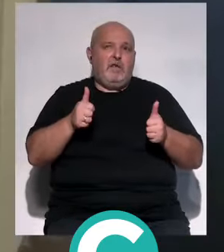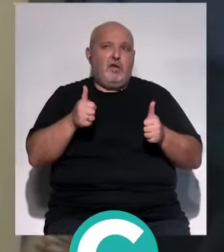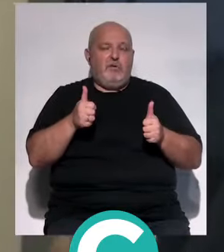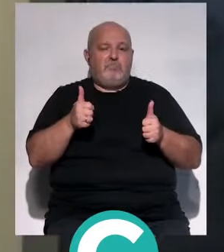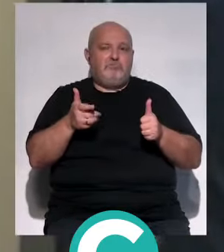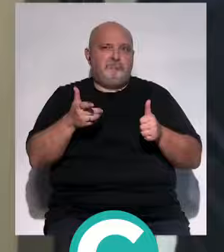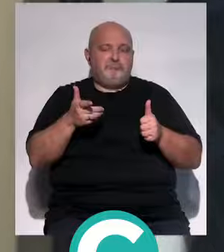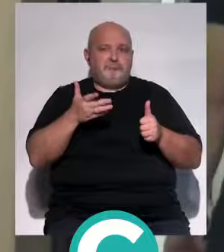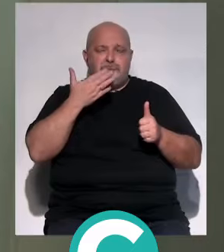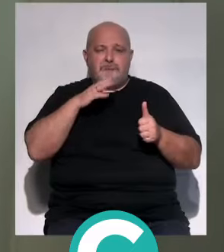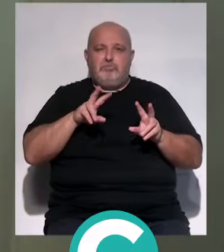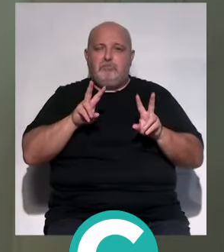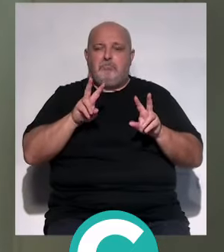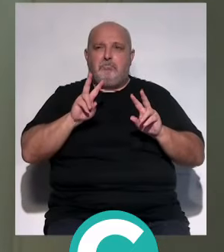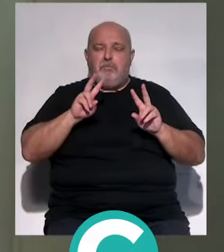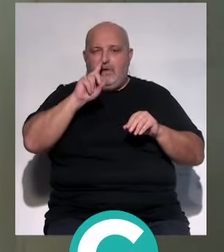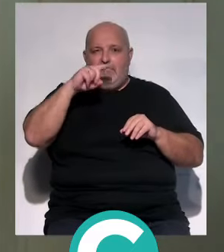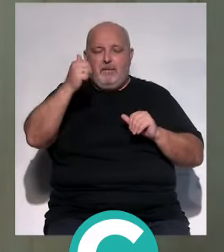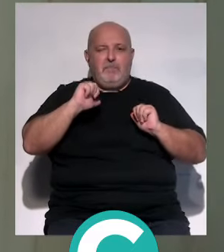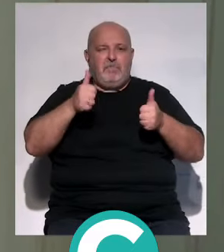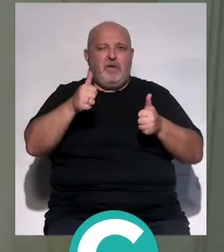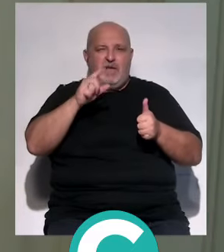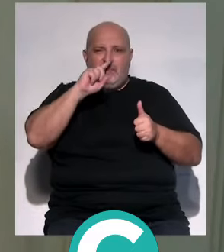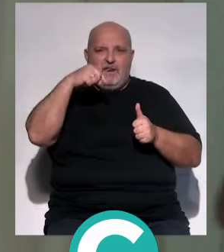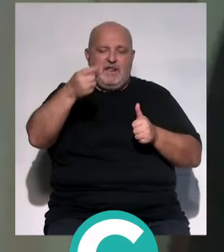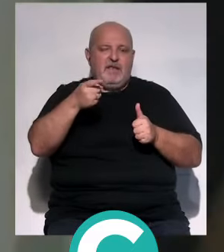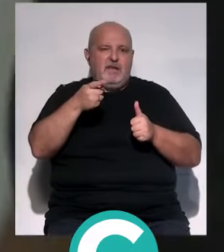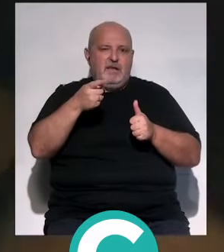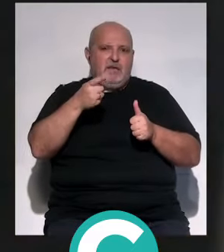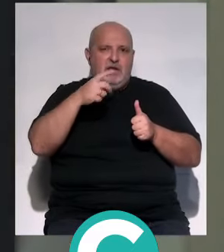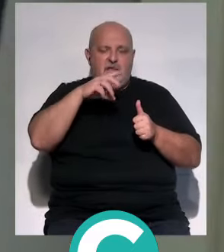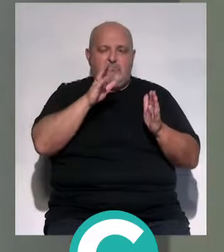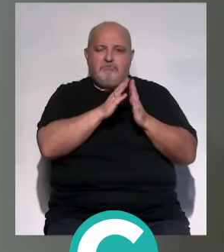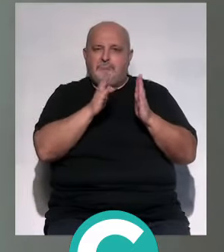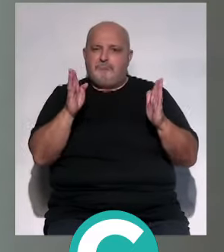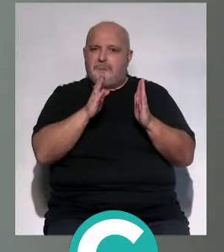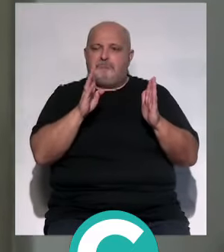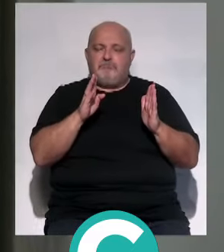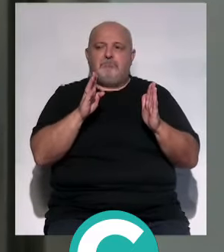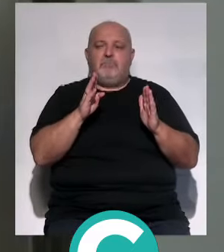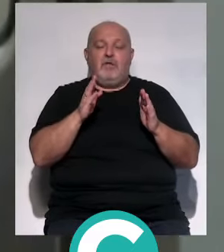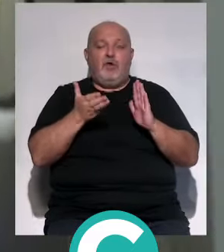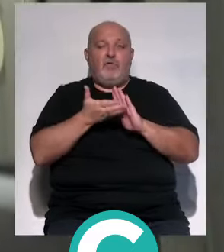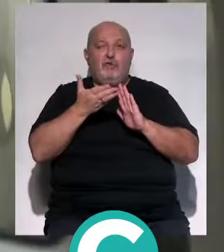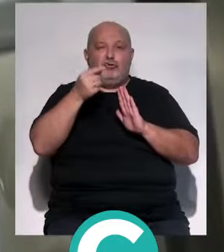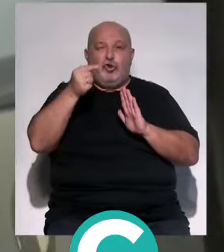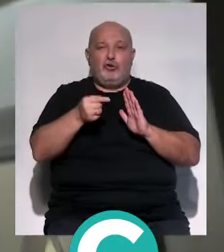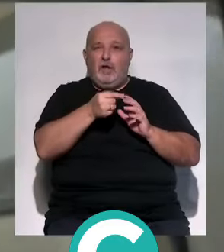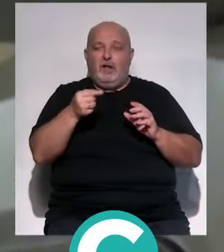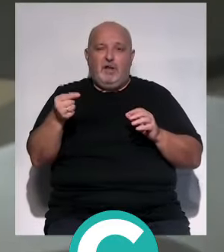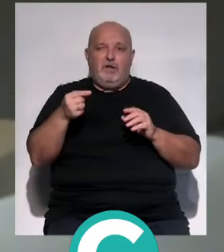principios del año que viene y, como comprenderás, la obra total,